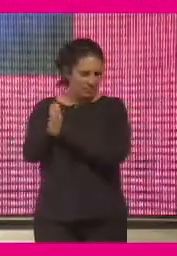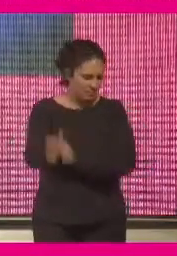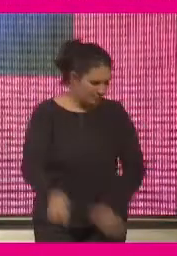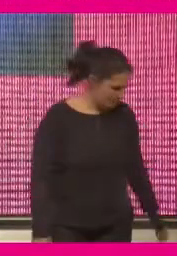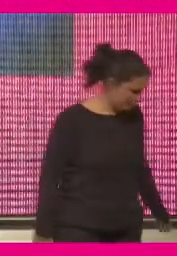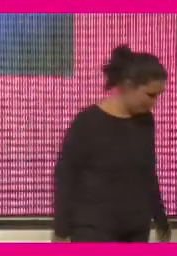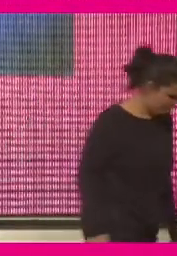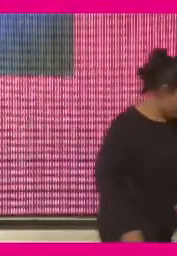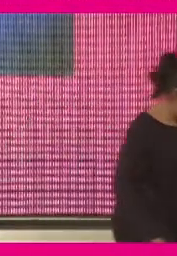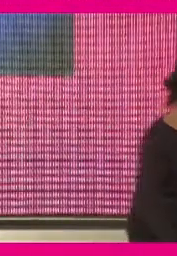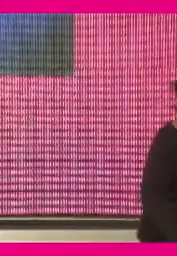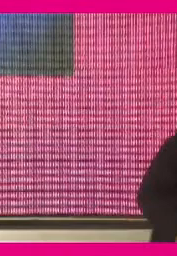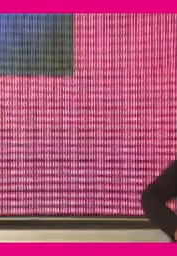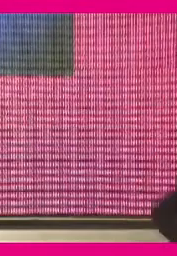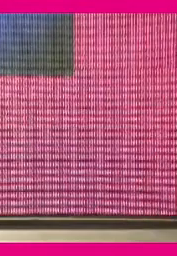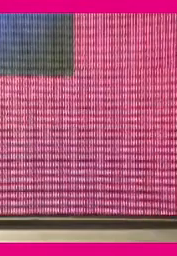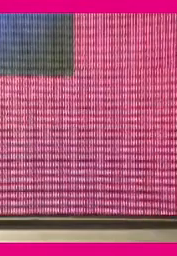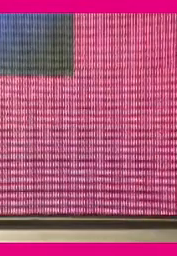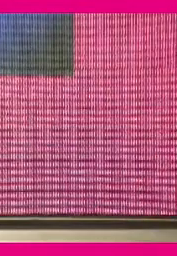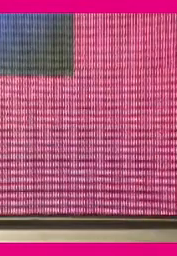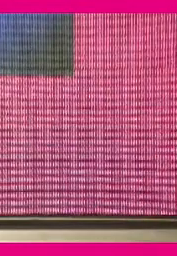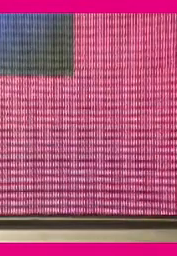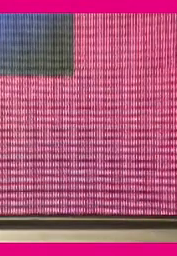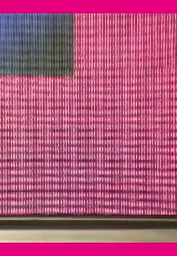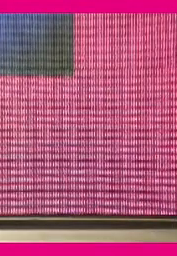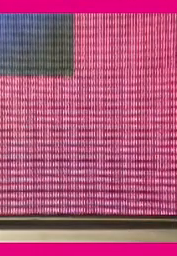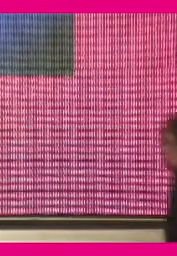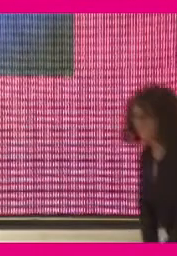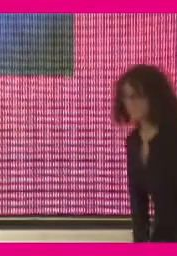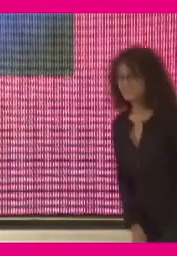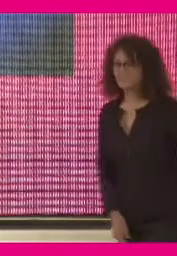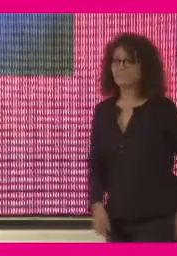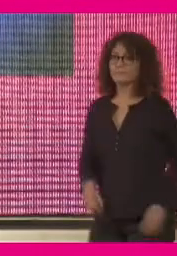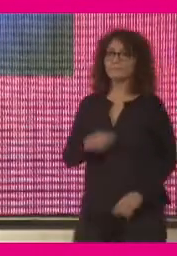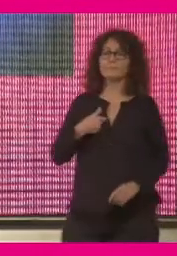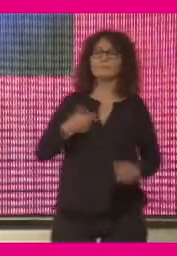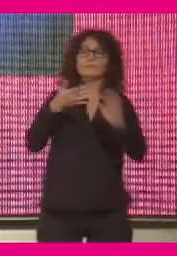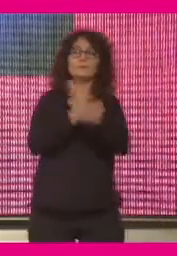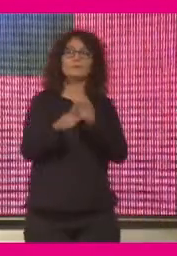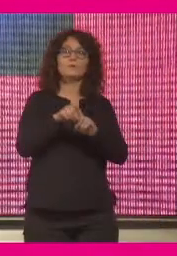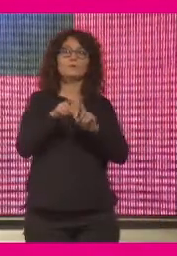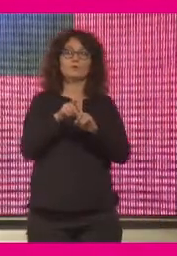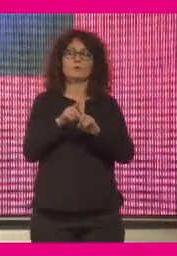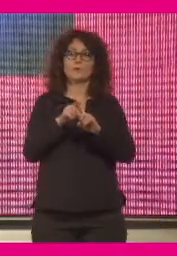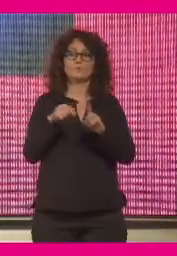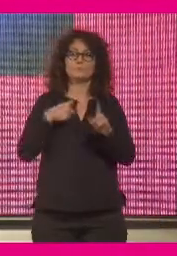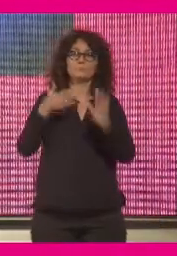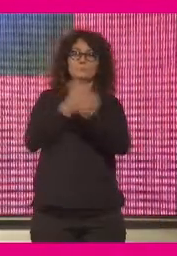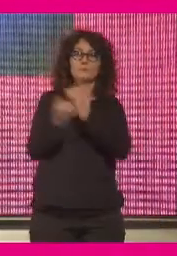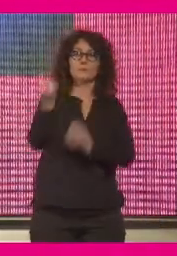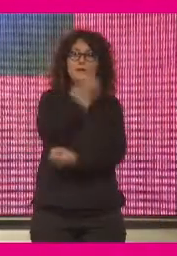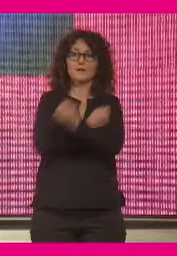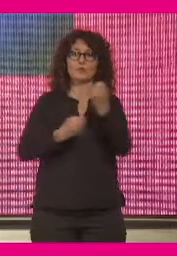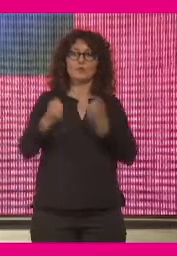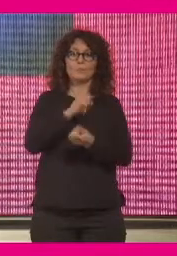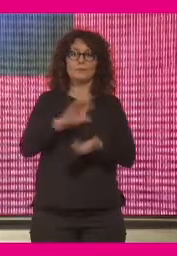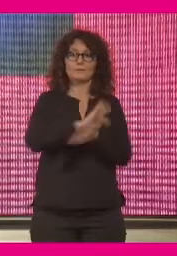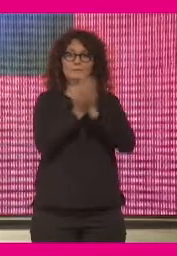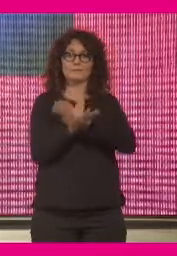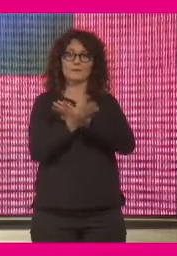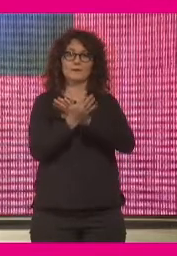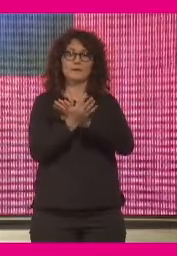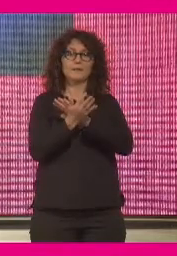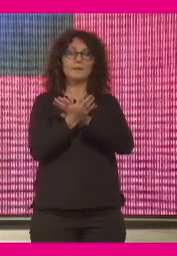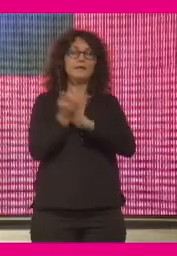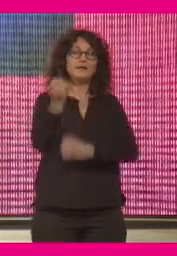Muchísimas gracias. Y que es lo que hemos definido y como lo que ha definido Europa como la modernización económica. Entendemos la modernización económica como una economía